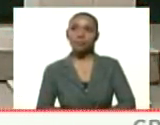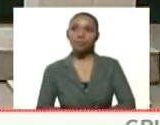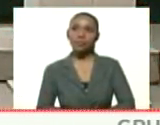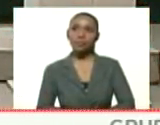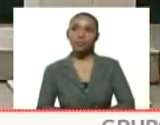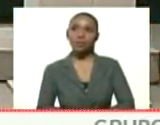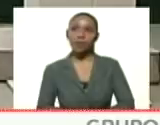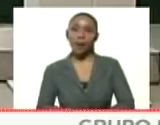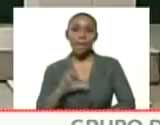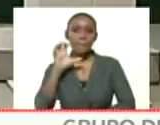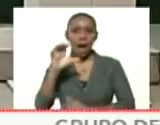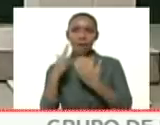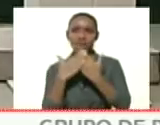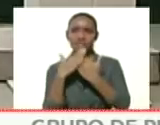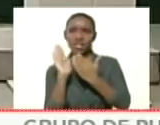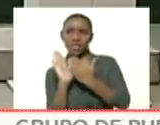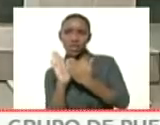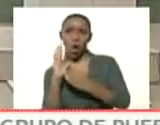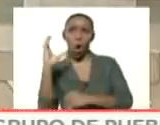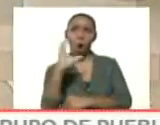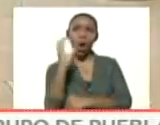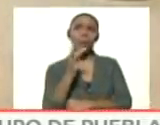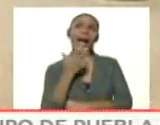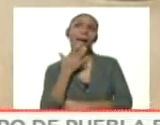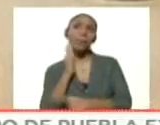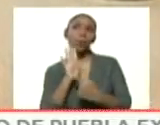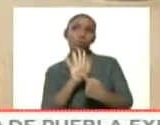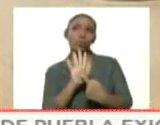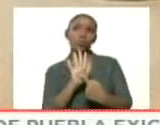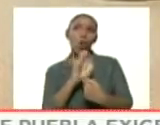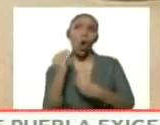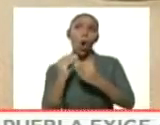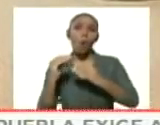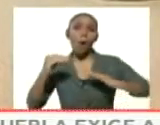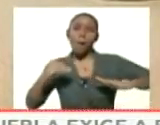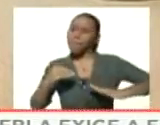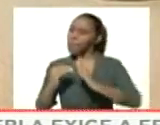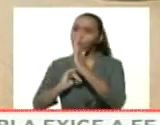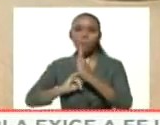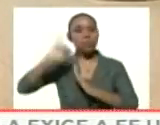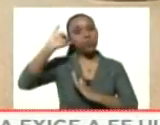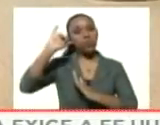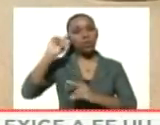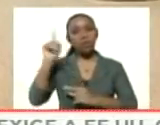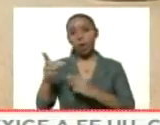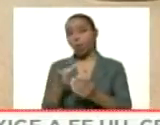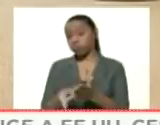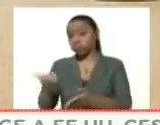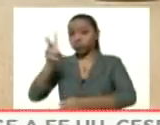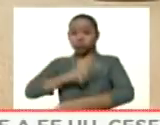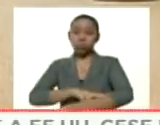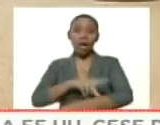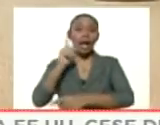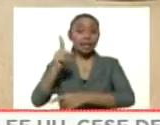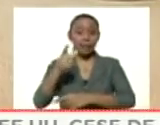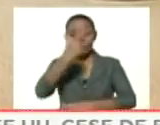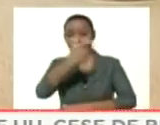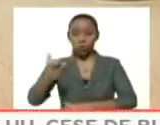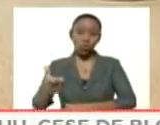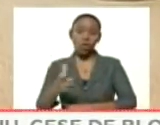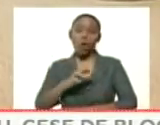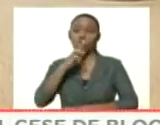país vecino de Colombia, por ejemplo, con una curva exponencial duplicando sus casos diariamente